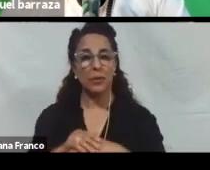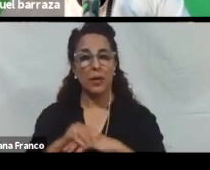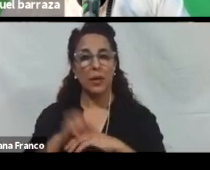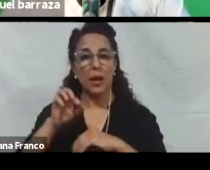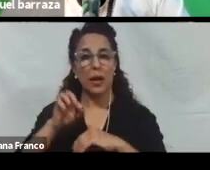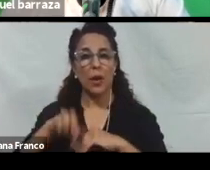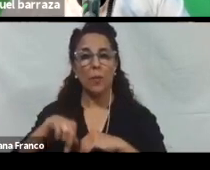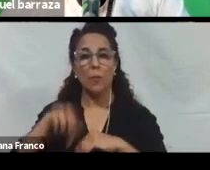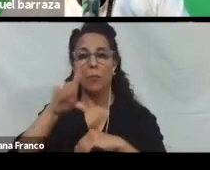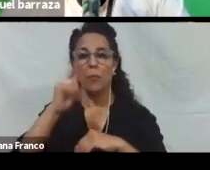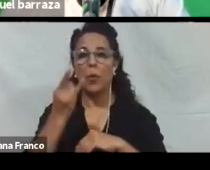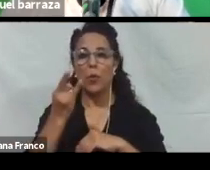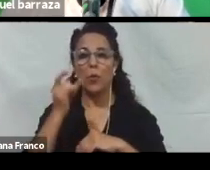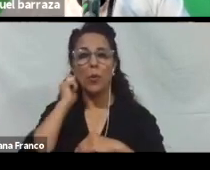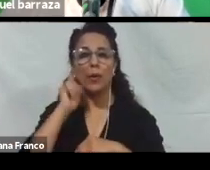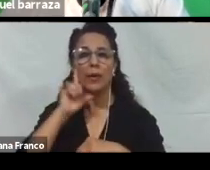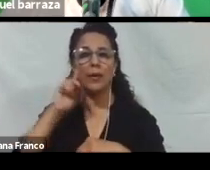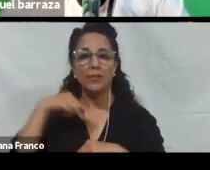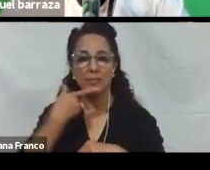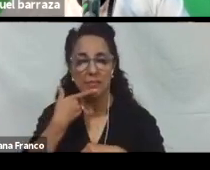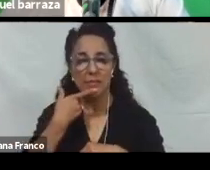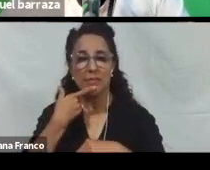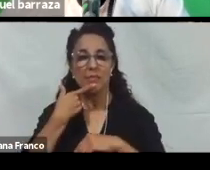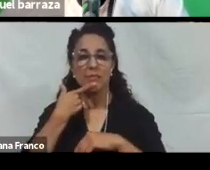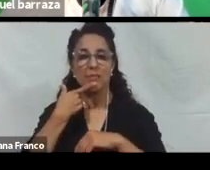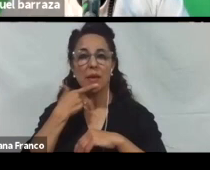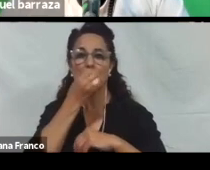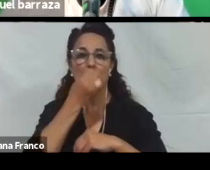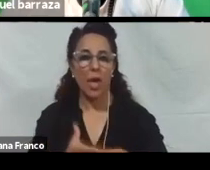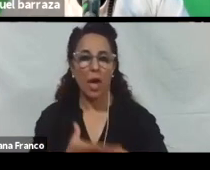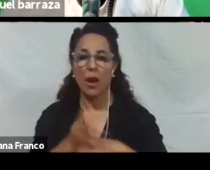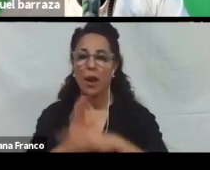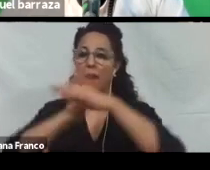extra. Que le podés agregar. Para validar. Esa accesibilidad.